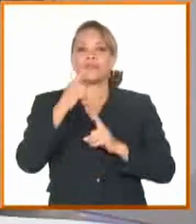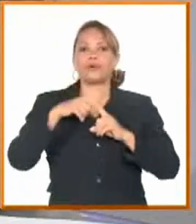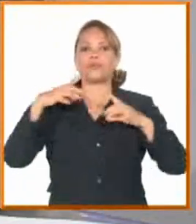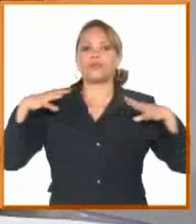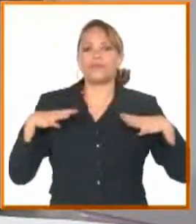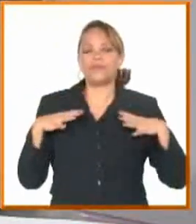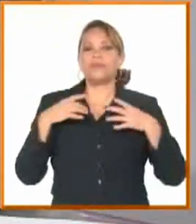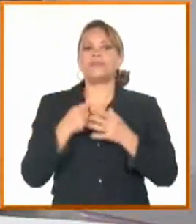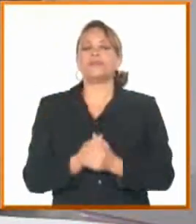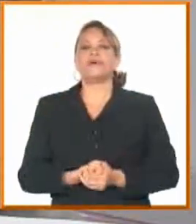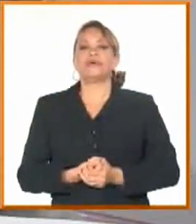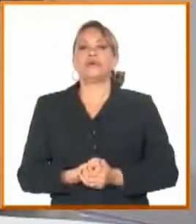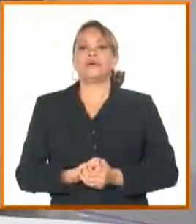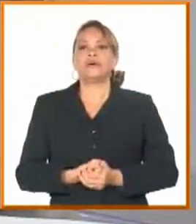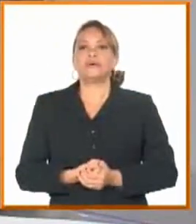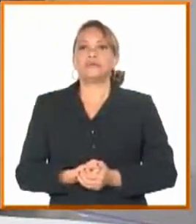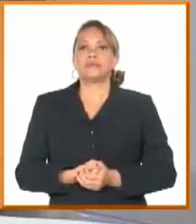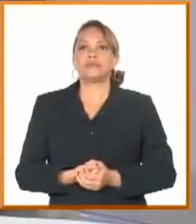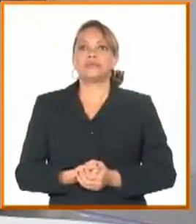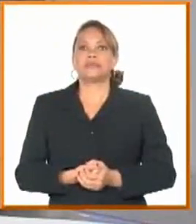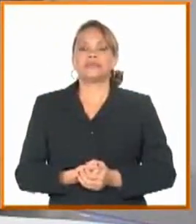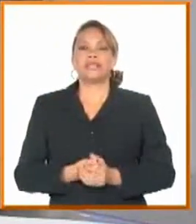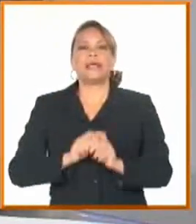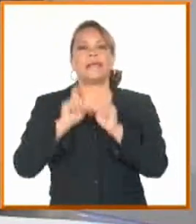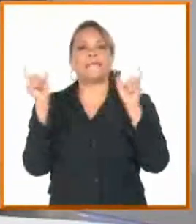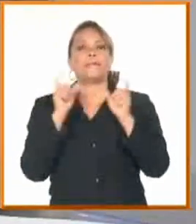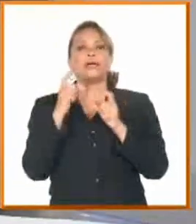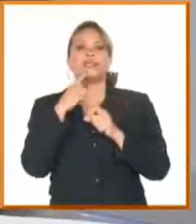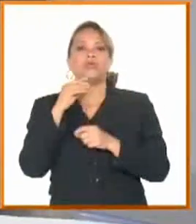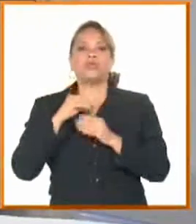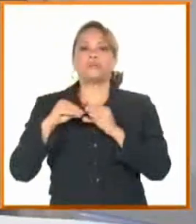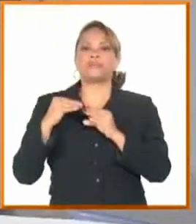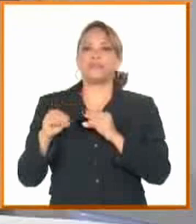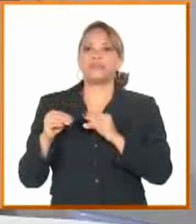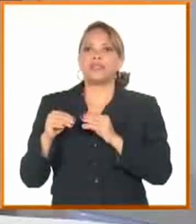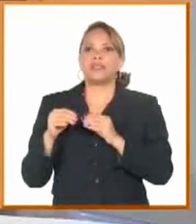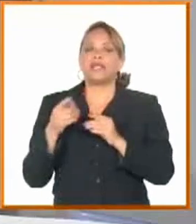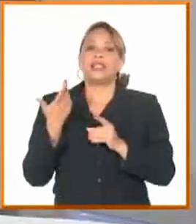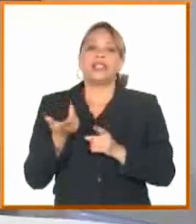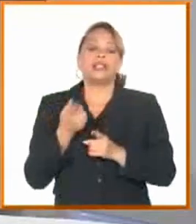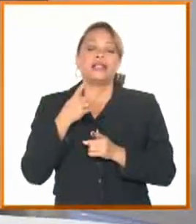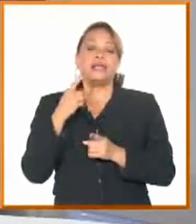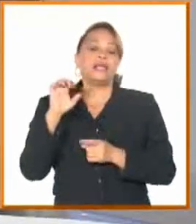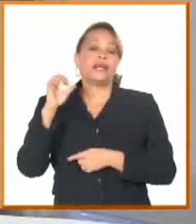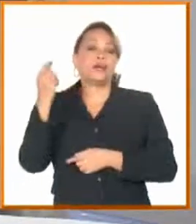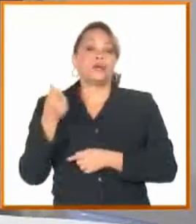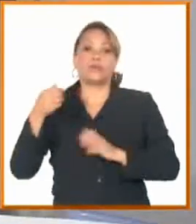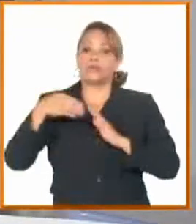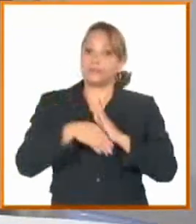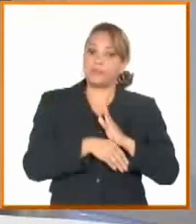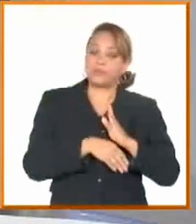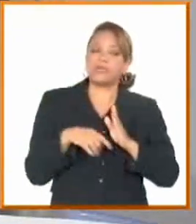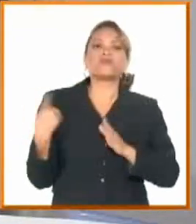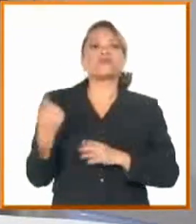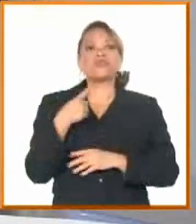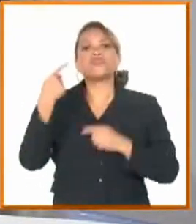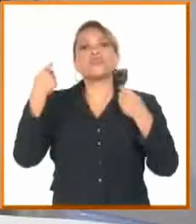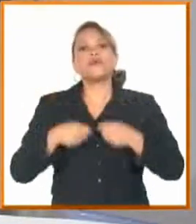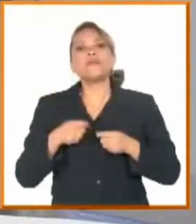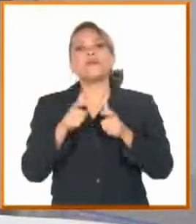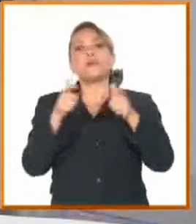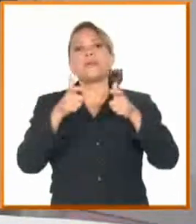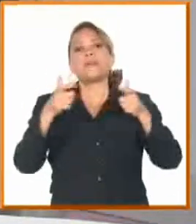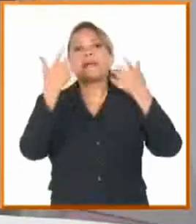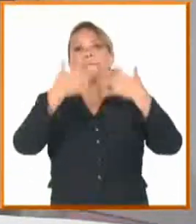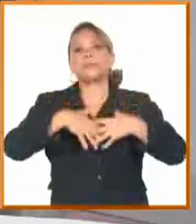está el impacto en la remesa. La persecución financiera. La persecución financiera. Entonces nosotros tenemos que incrementar las